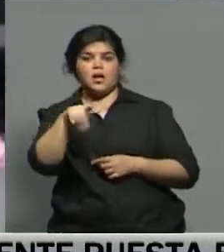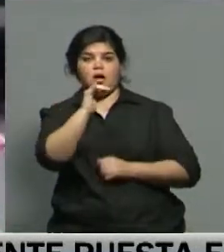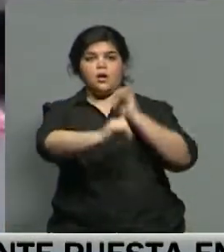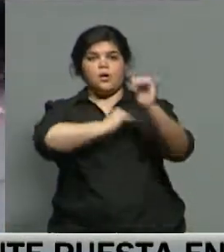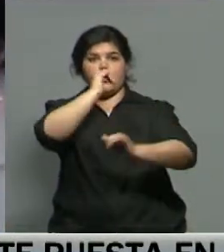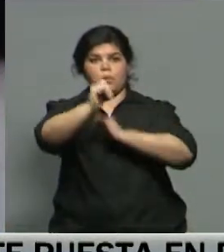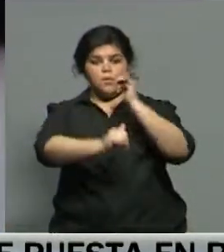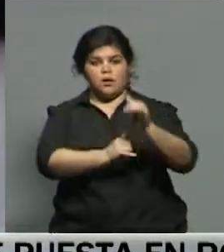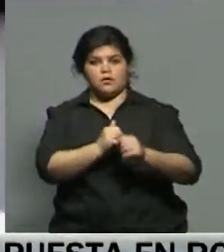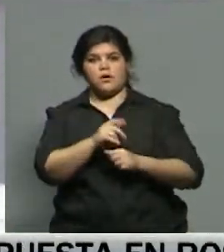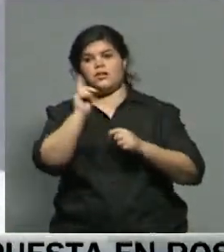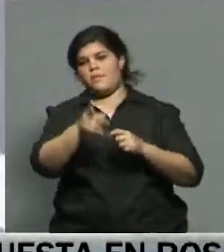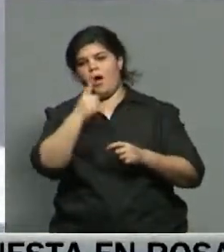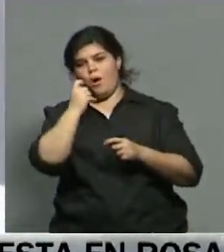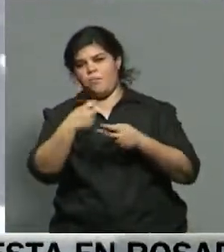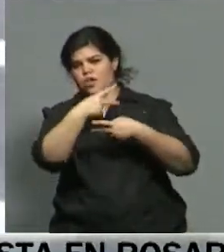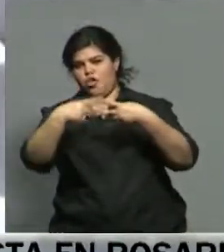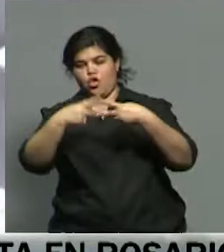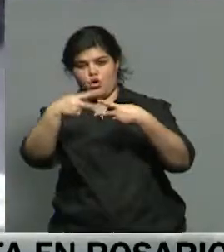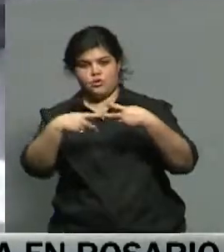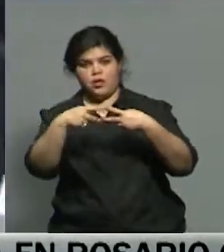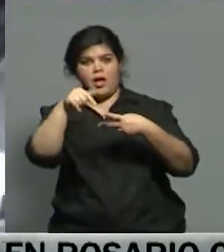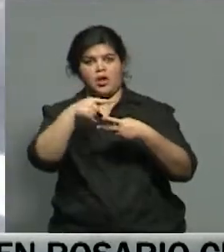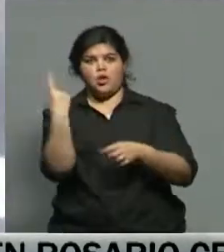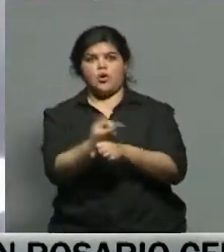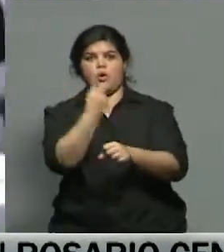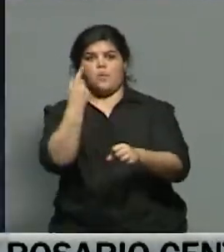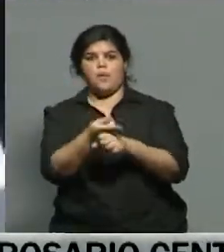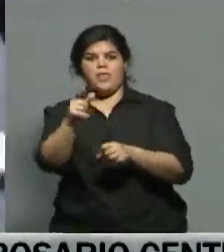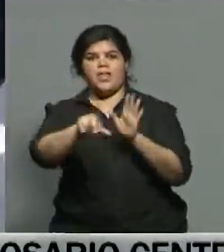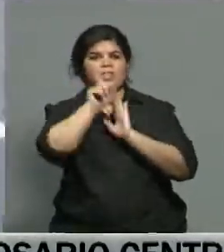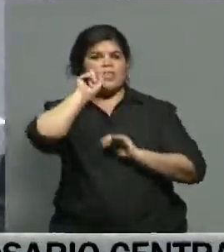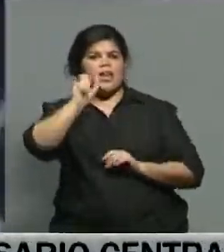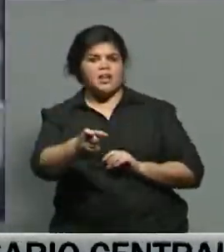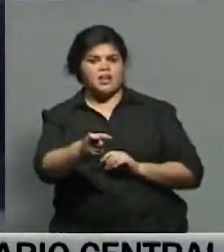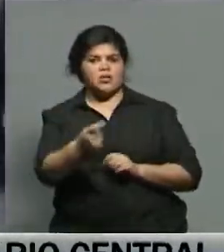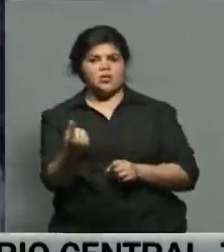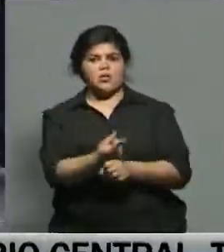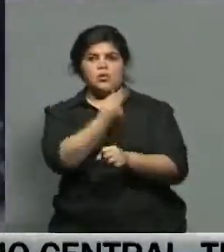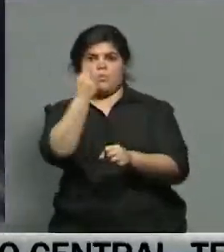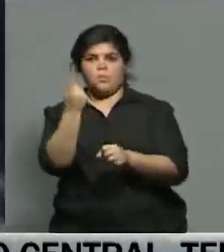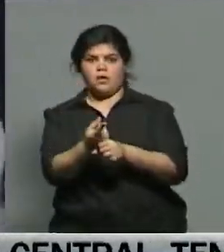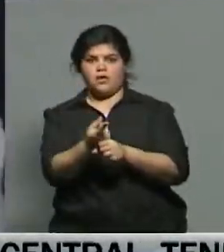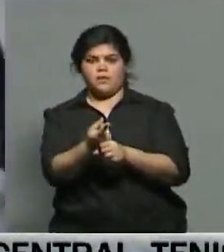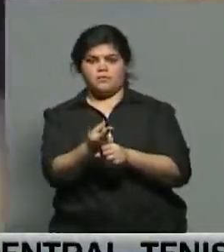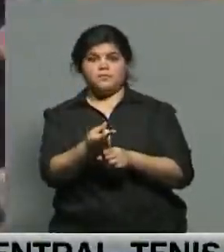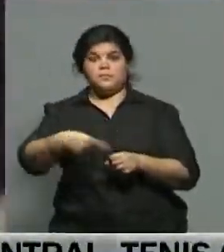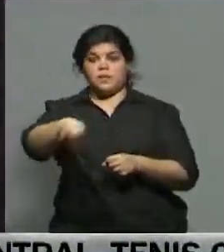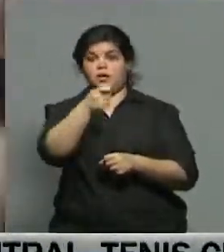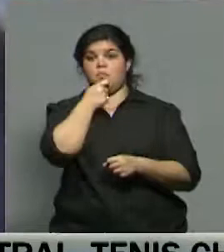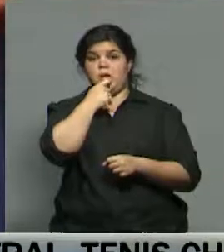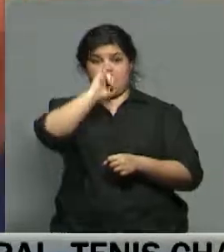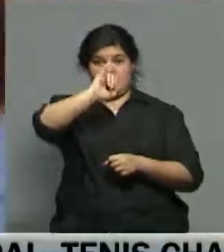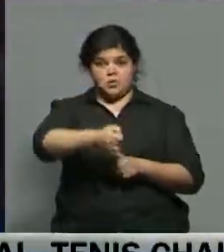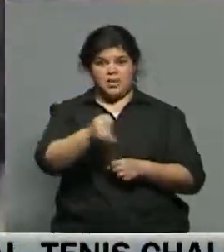catalanes, Jordi Sánchez y Jordi Cuizart, no pueden haber cometido un delito de sedición y que en todo caso serían responsables de los